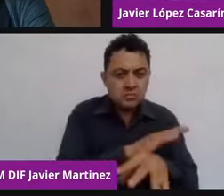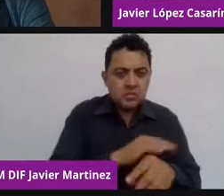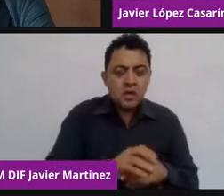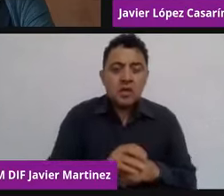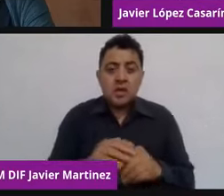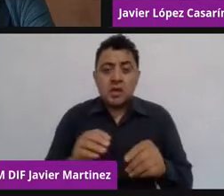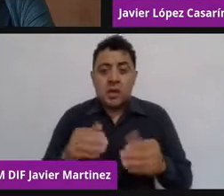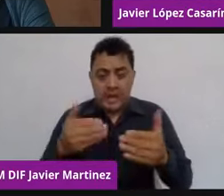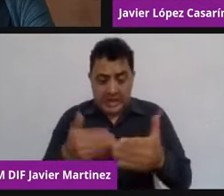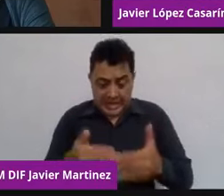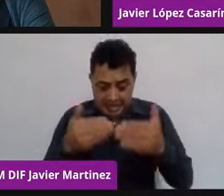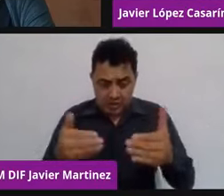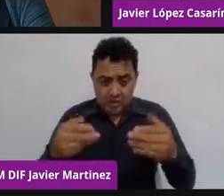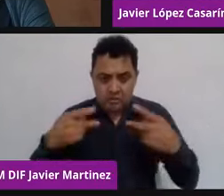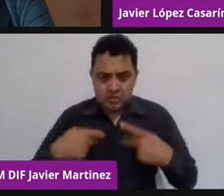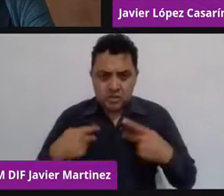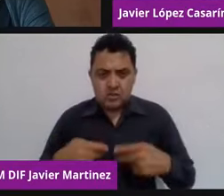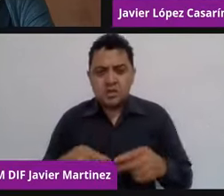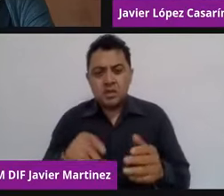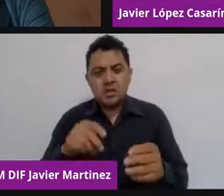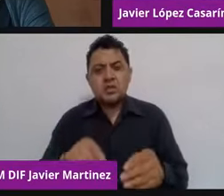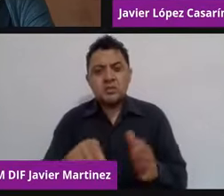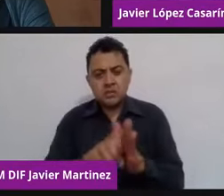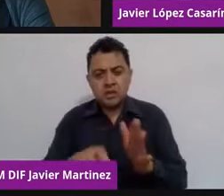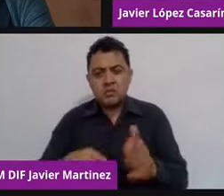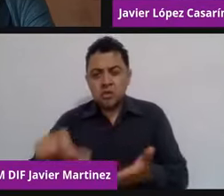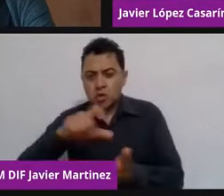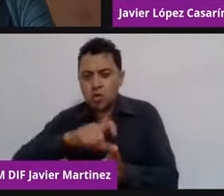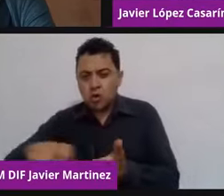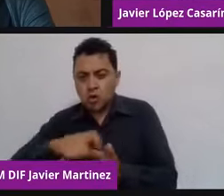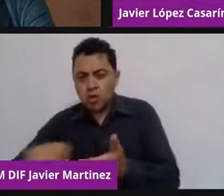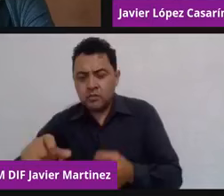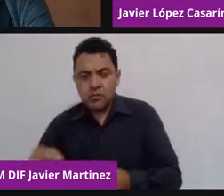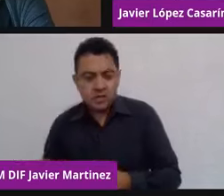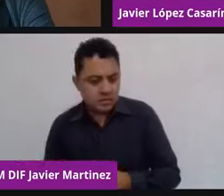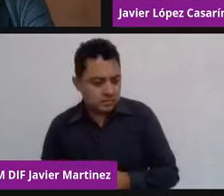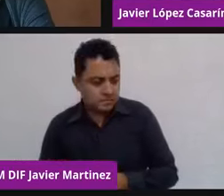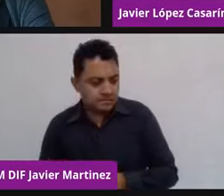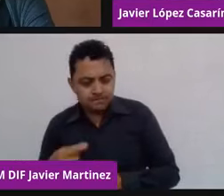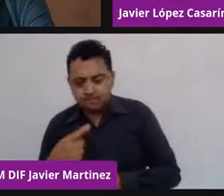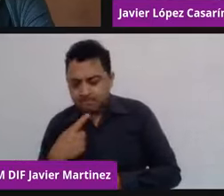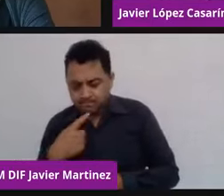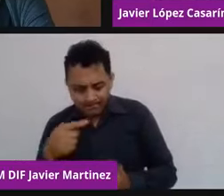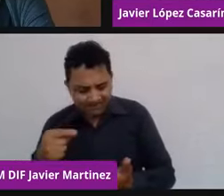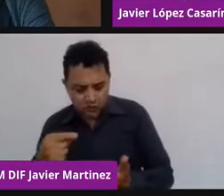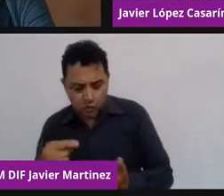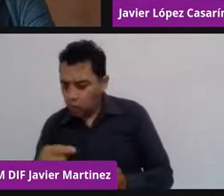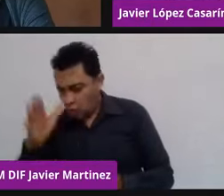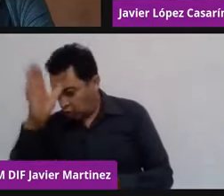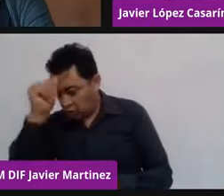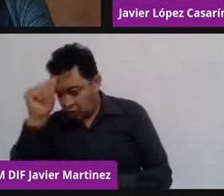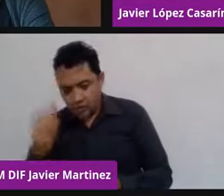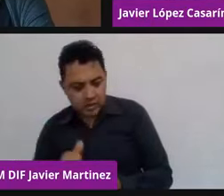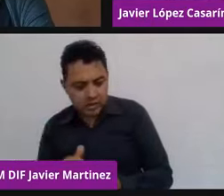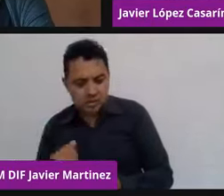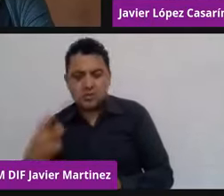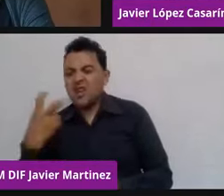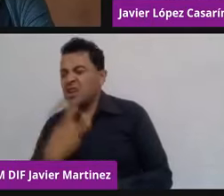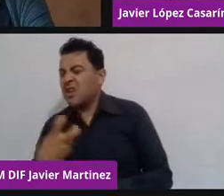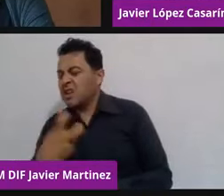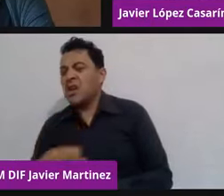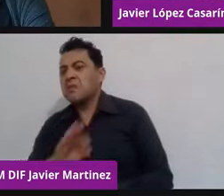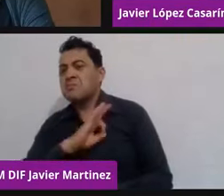acuerdo, ¿cómo lo puedo presentar? O en esta empresa que adopta nuevas políticas,